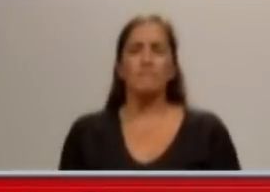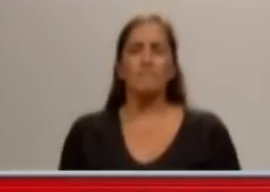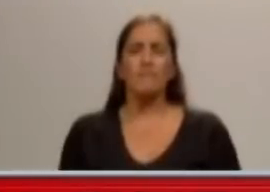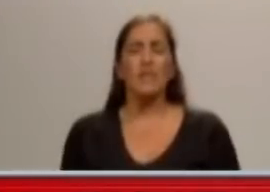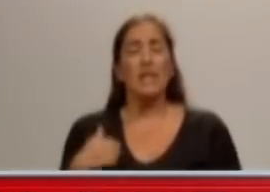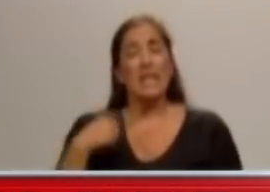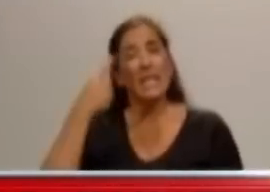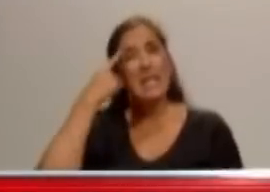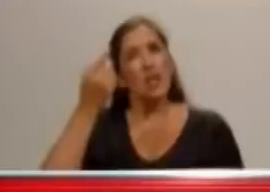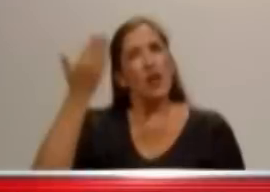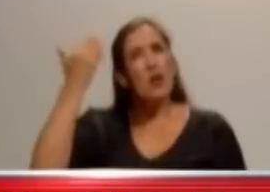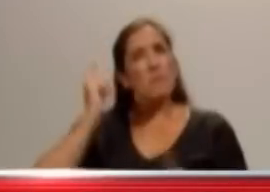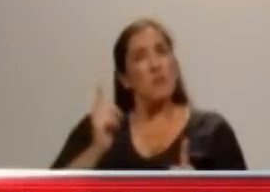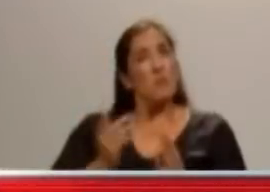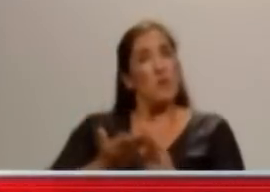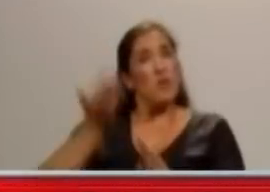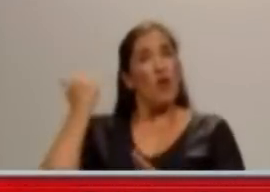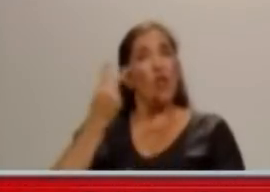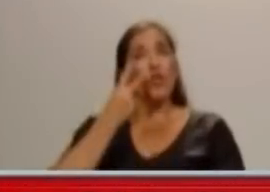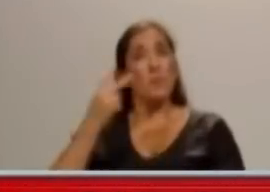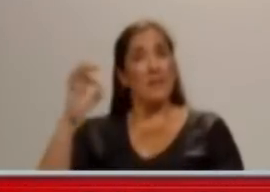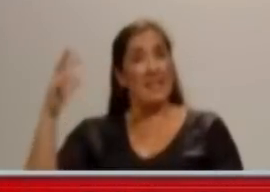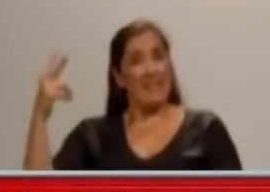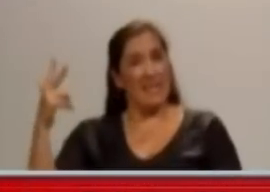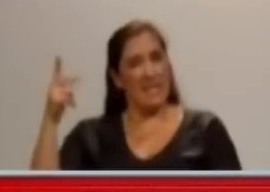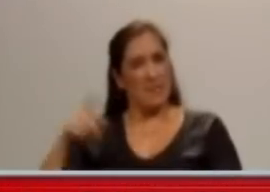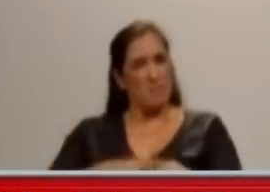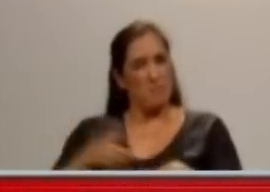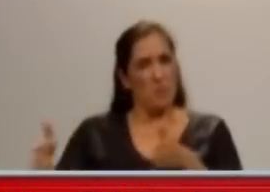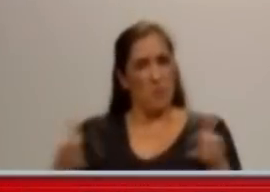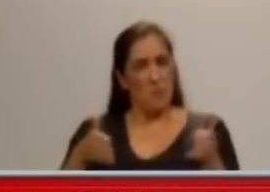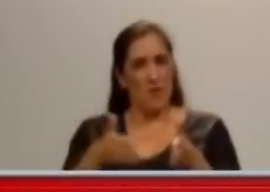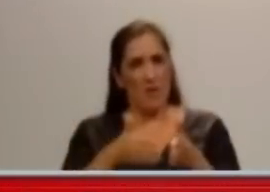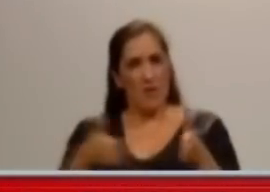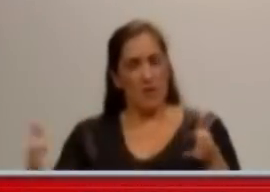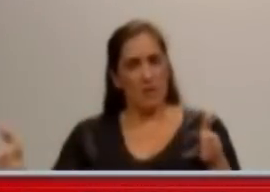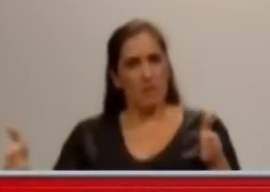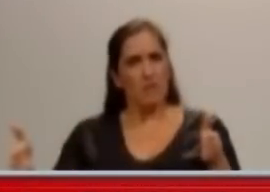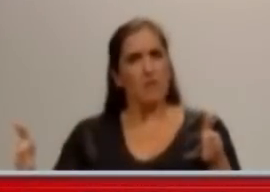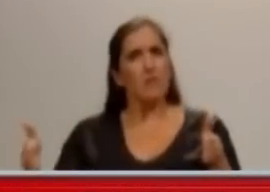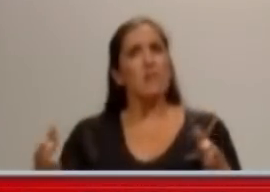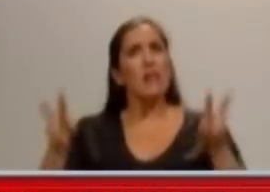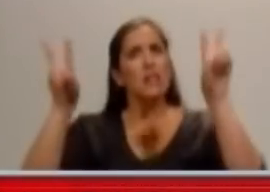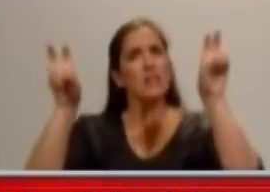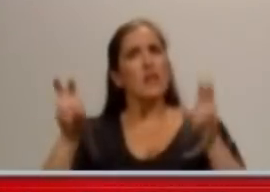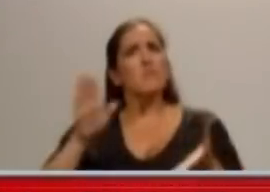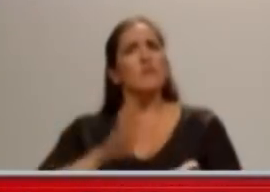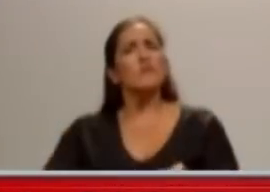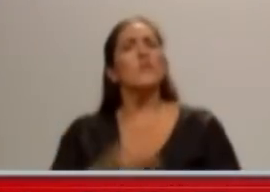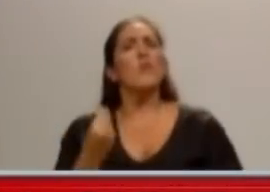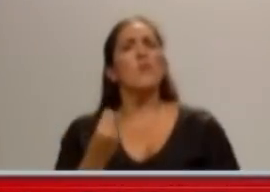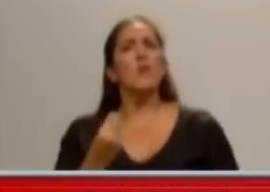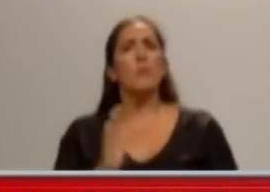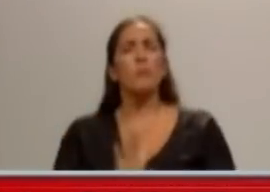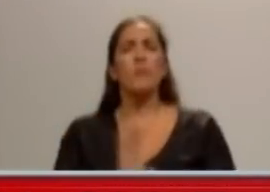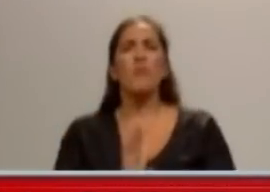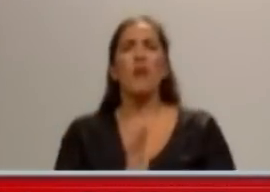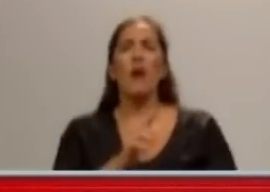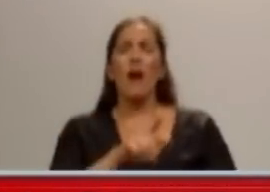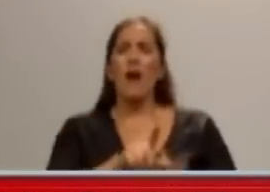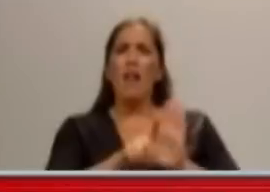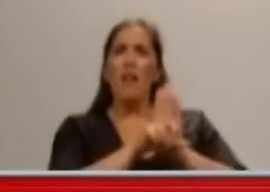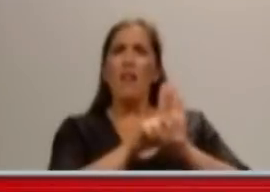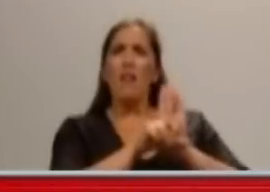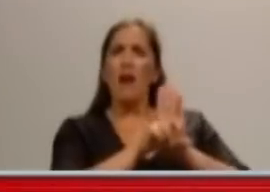Yo decía que tuviera Arlanian enfrente, le digo, pero doctor Arlanian, ¿pero qué le pasó en su mente? Para no darse cuenta que este no es el momento de hacer este análisis